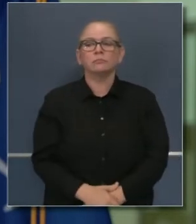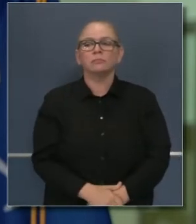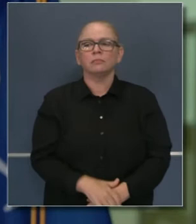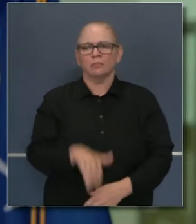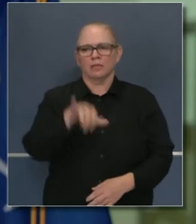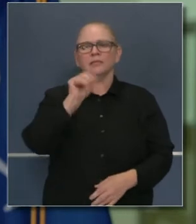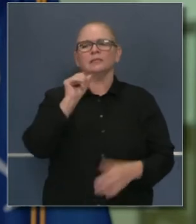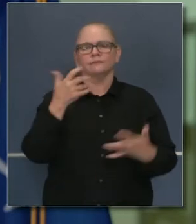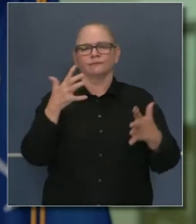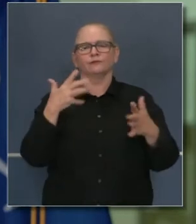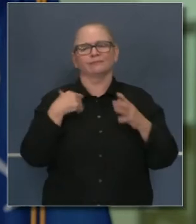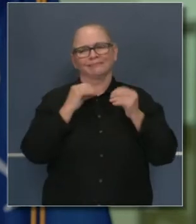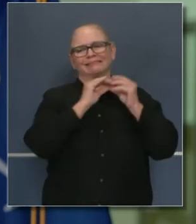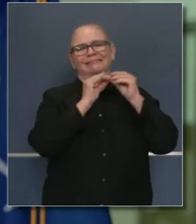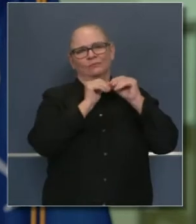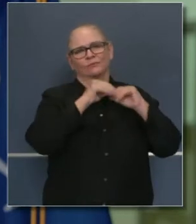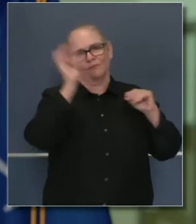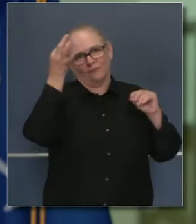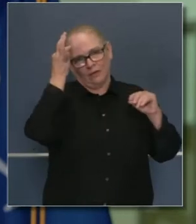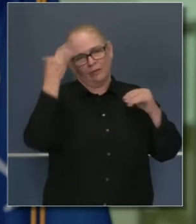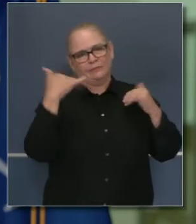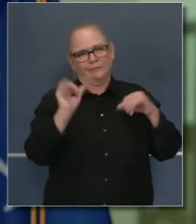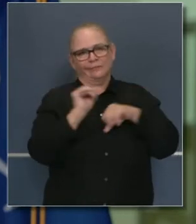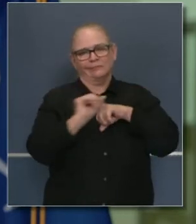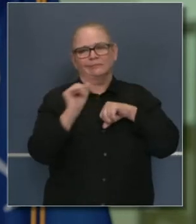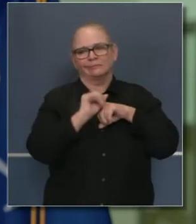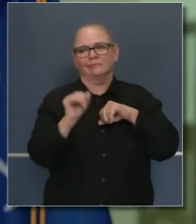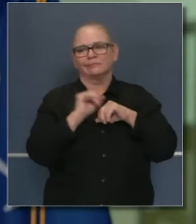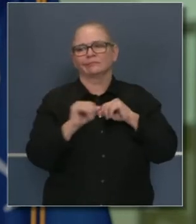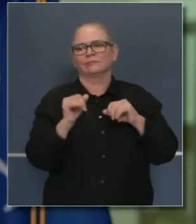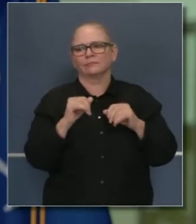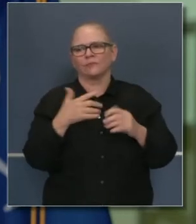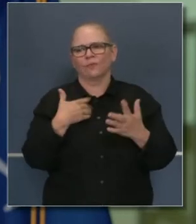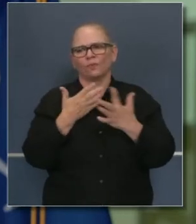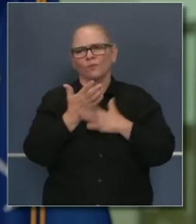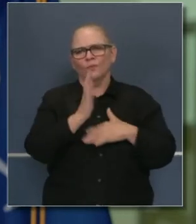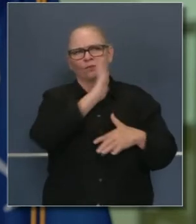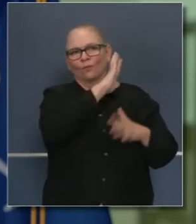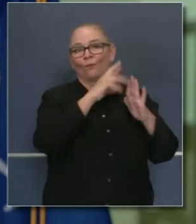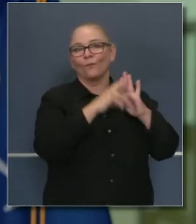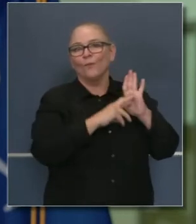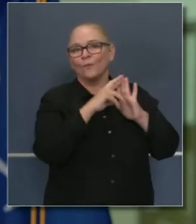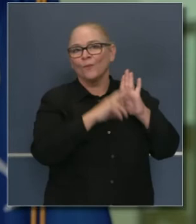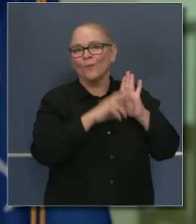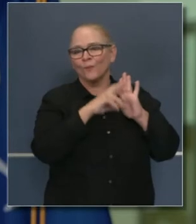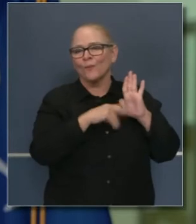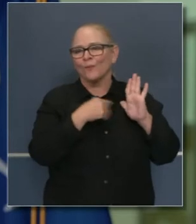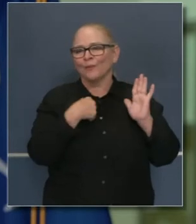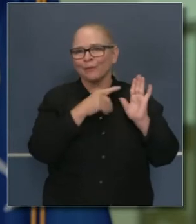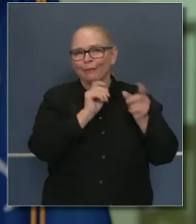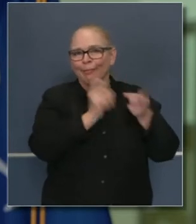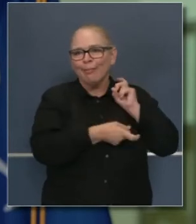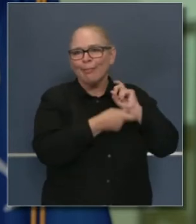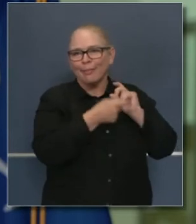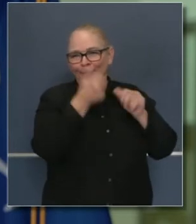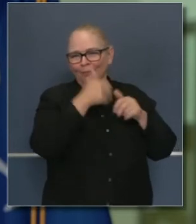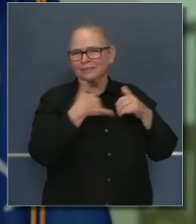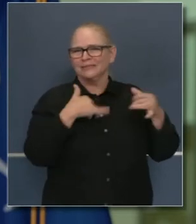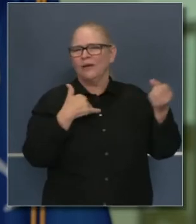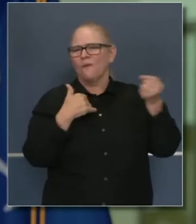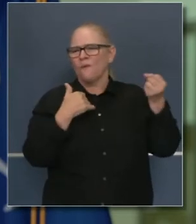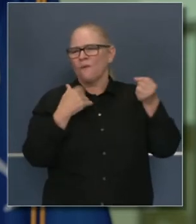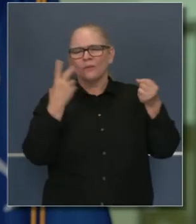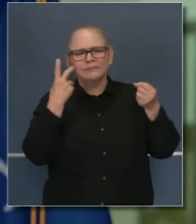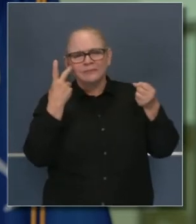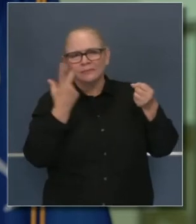administración federal. Hemos trabajado para resolver los protocolos y procedimientos y seguimos esperando por un poco más de claridad y recomendaciones claras.